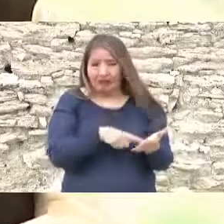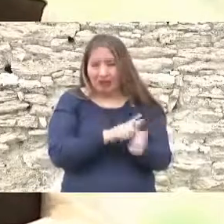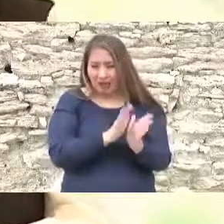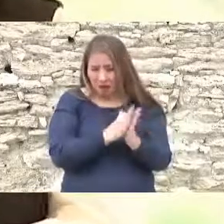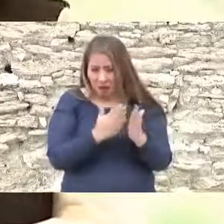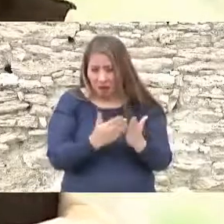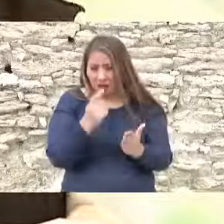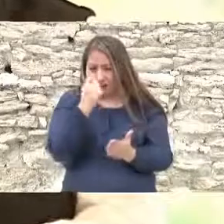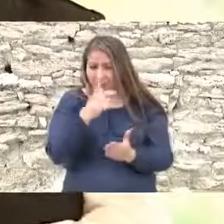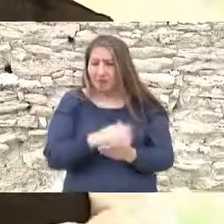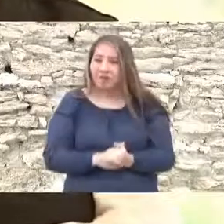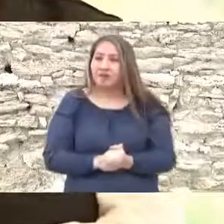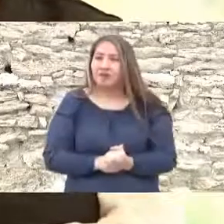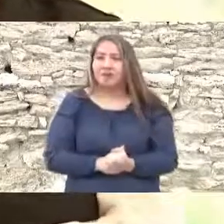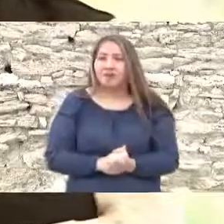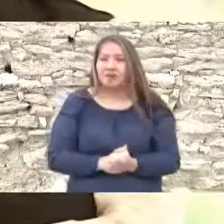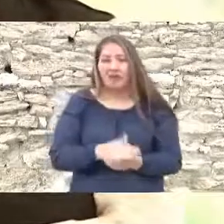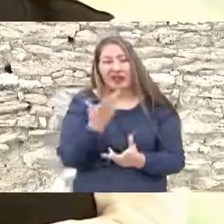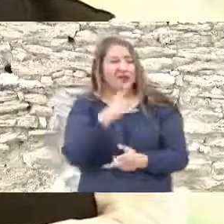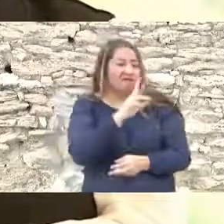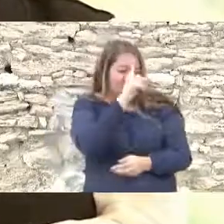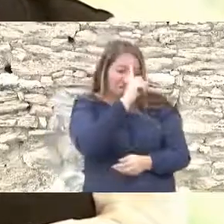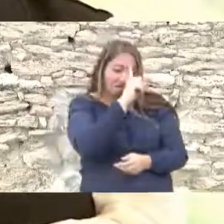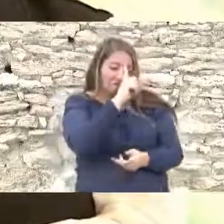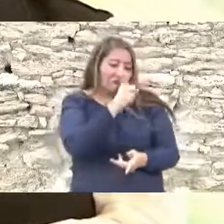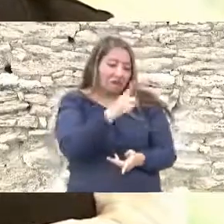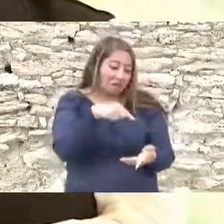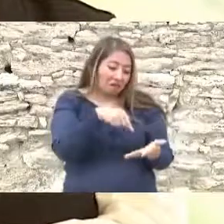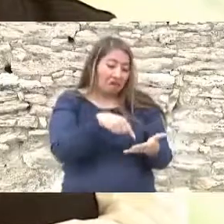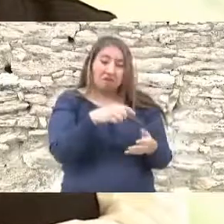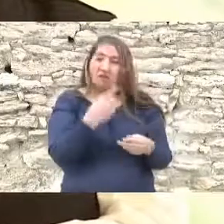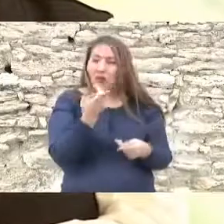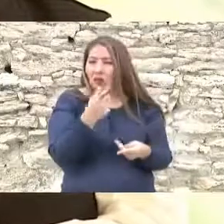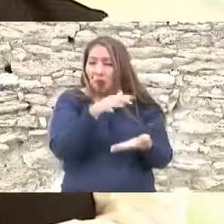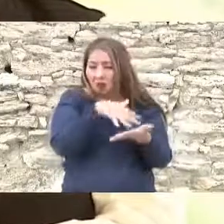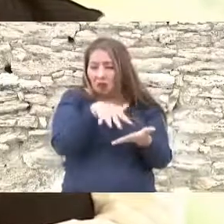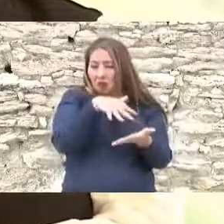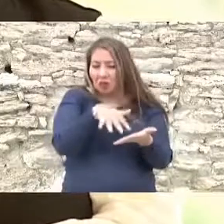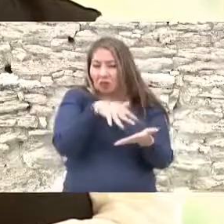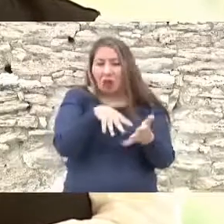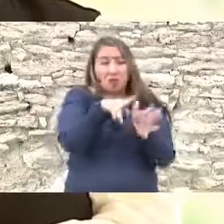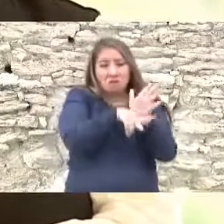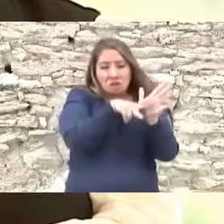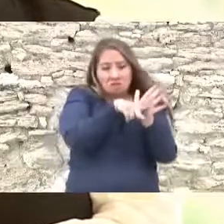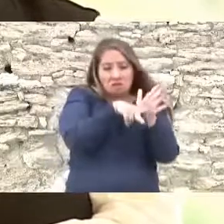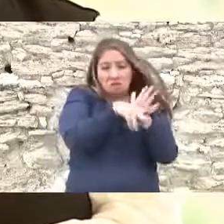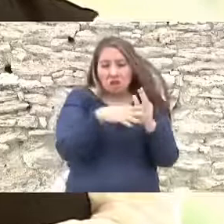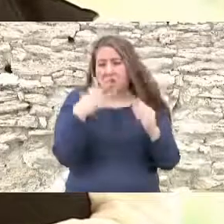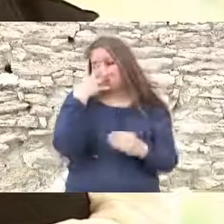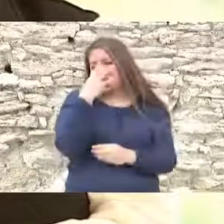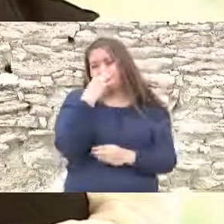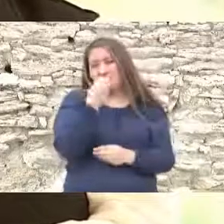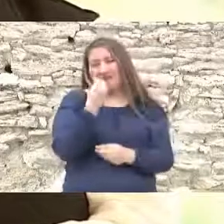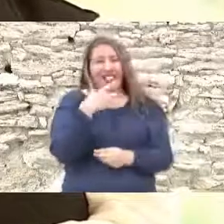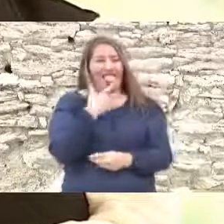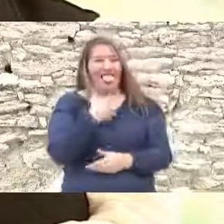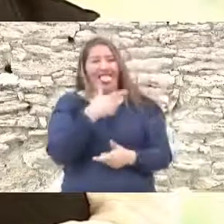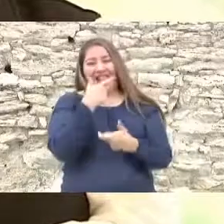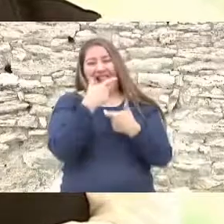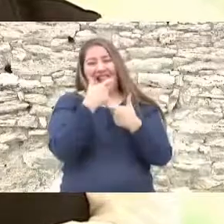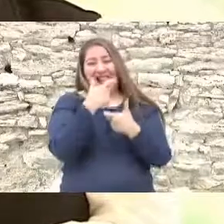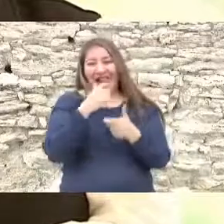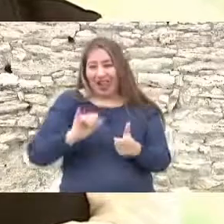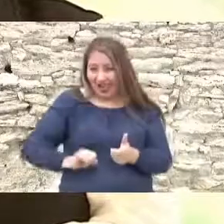Y se los recomiendo a todos leerlo, es muy divertido, y también ver un video de Paco Ignacio Taibó que está súper divertido y muy